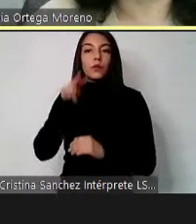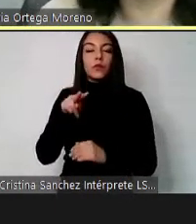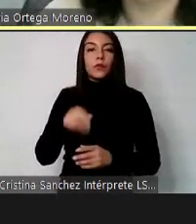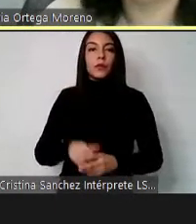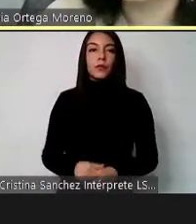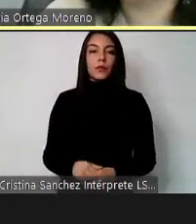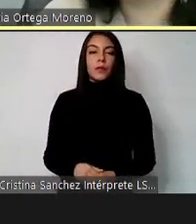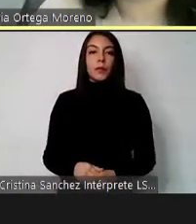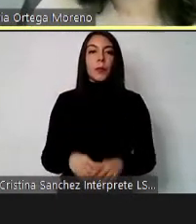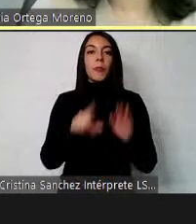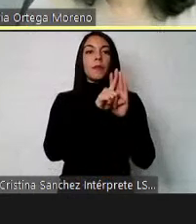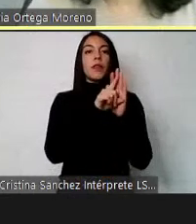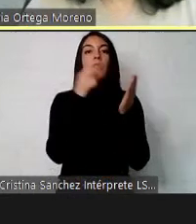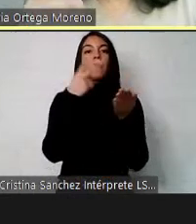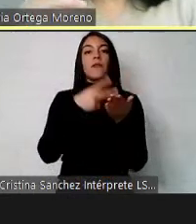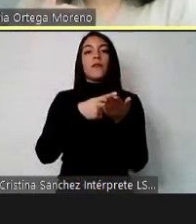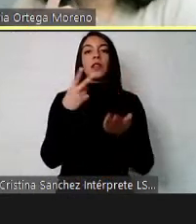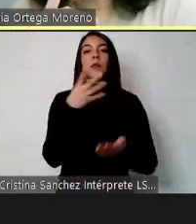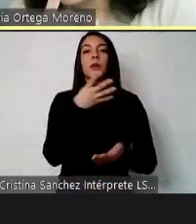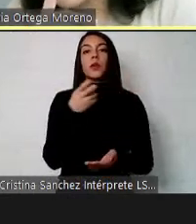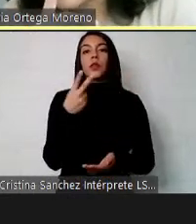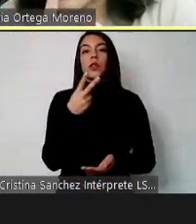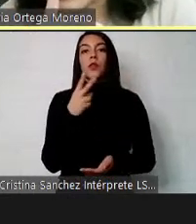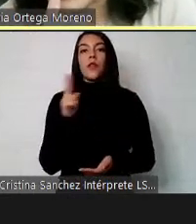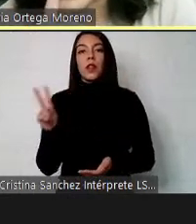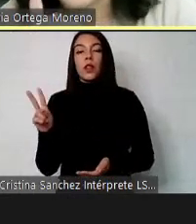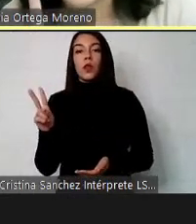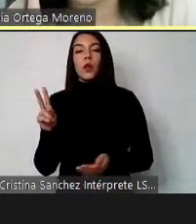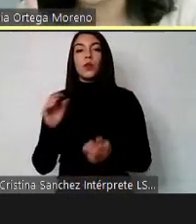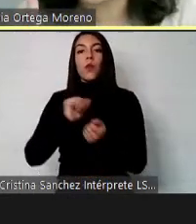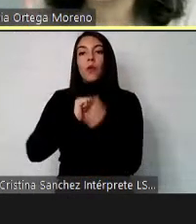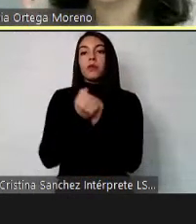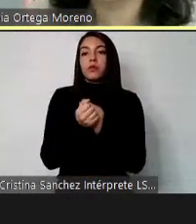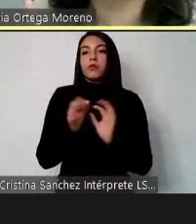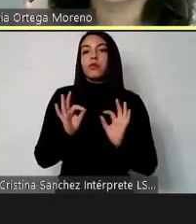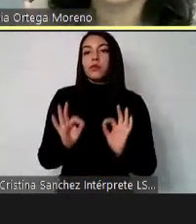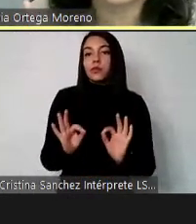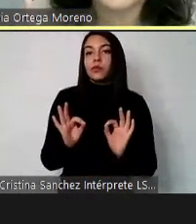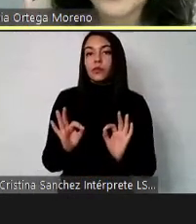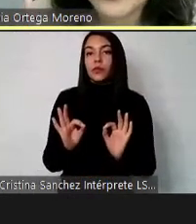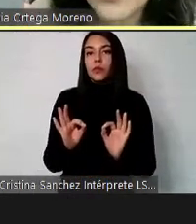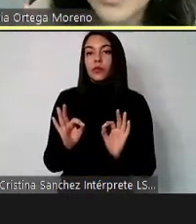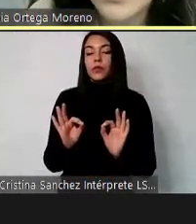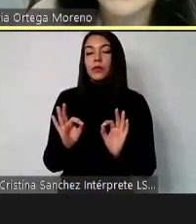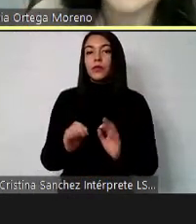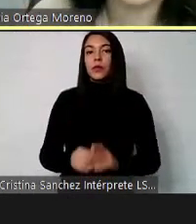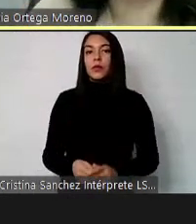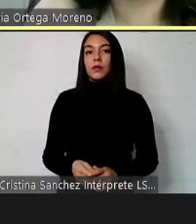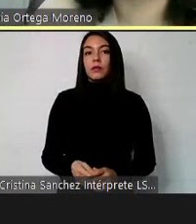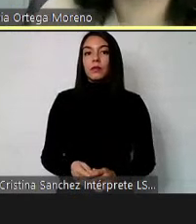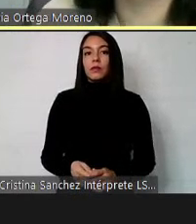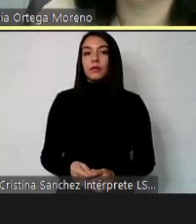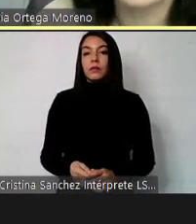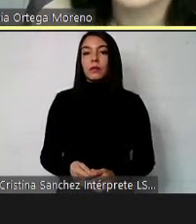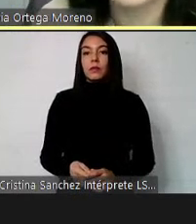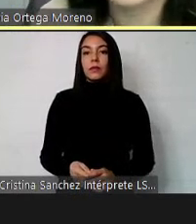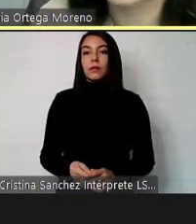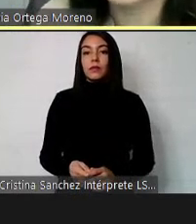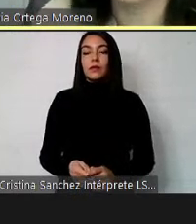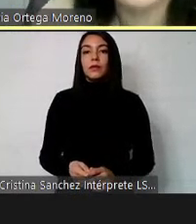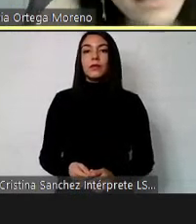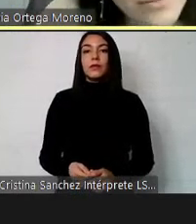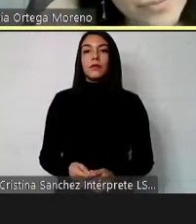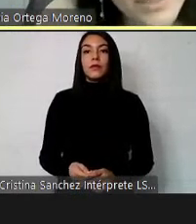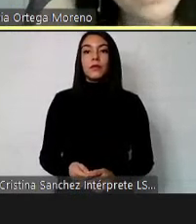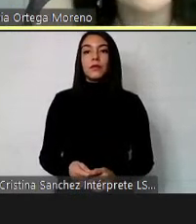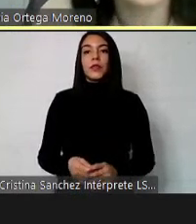La ley 21.422 también establece un ajuste razonable de manera específica respecto de la acción especial que